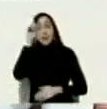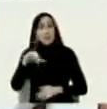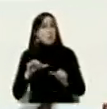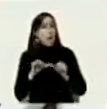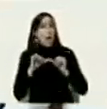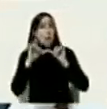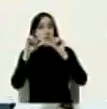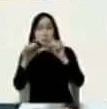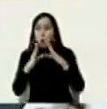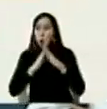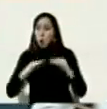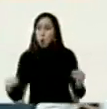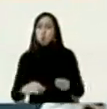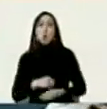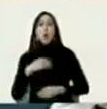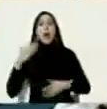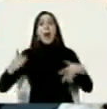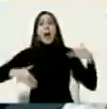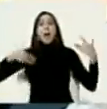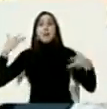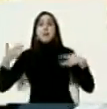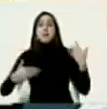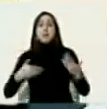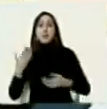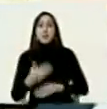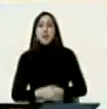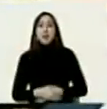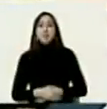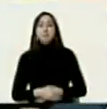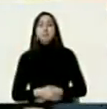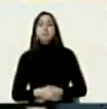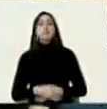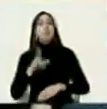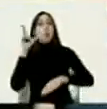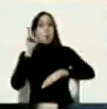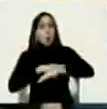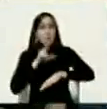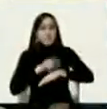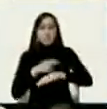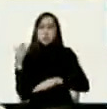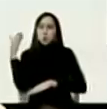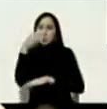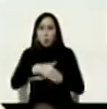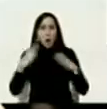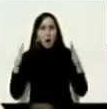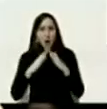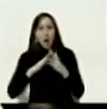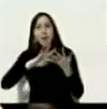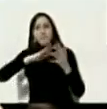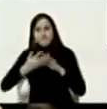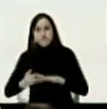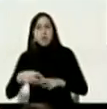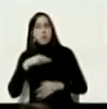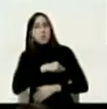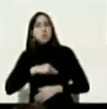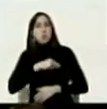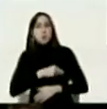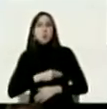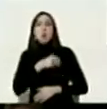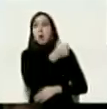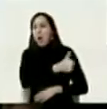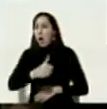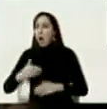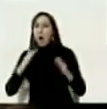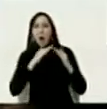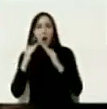toda la actividad de los médicos de familia los médicos de barrio adentro casa por casa